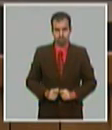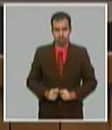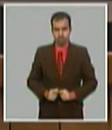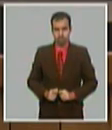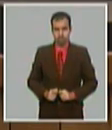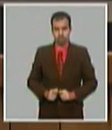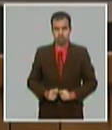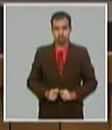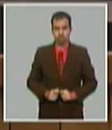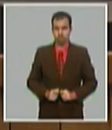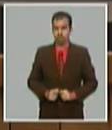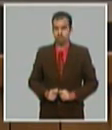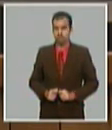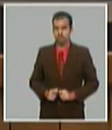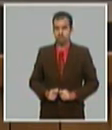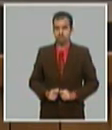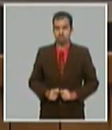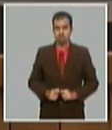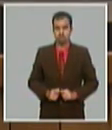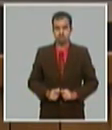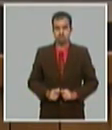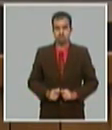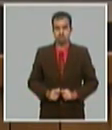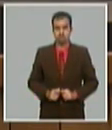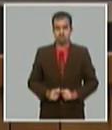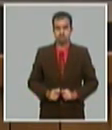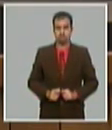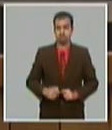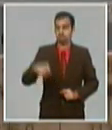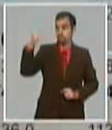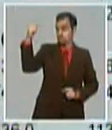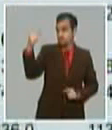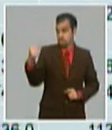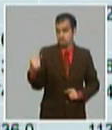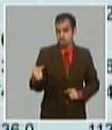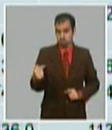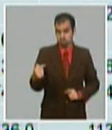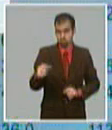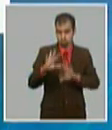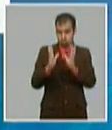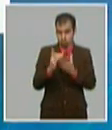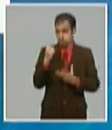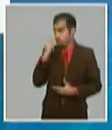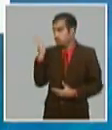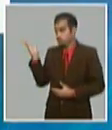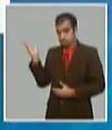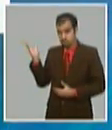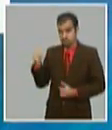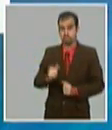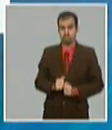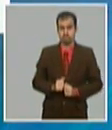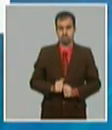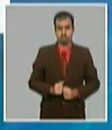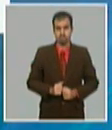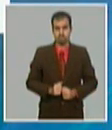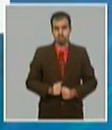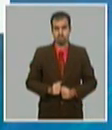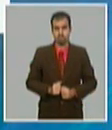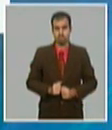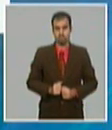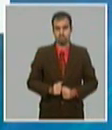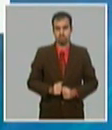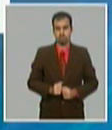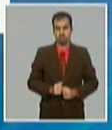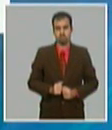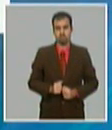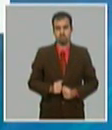hay un listado de las producciones nacionales también de la actividad de la industria como ya expliqué pueden